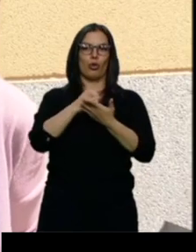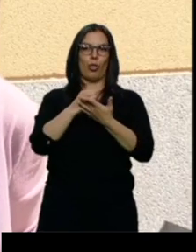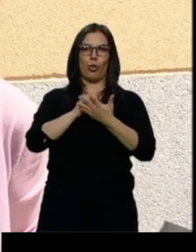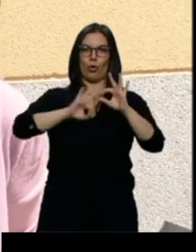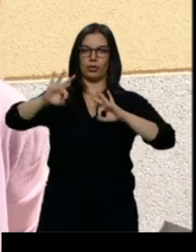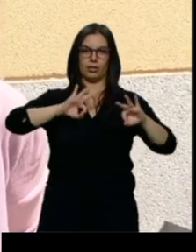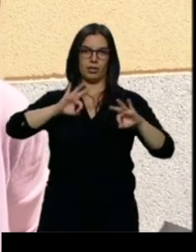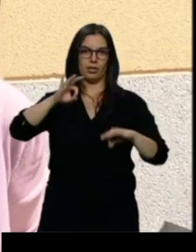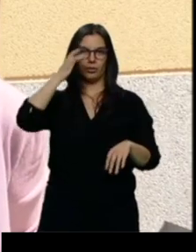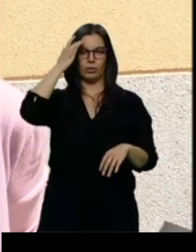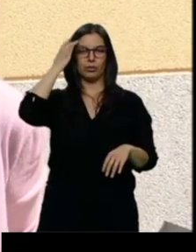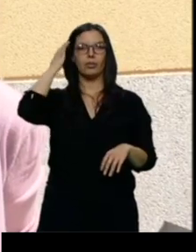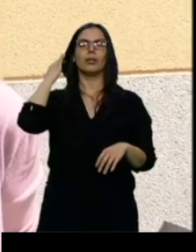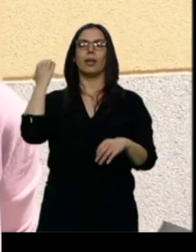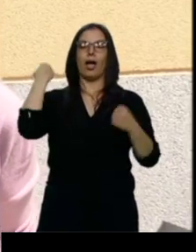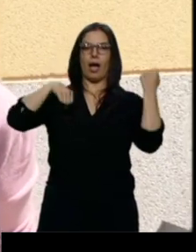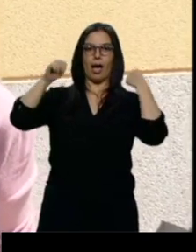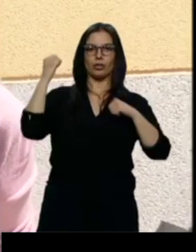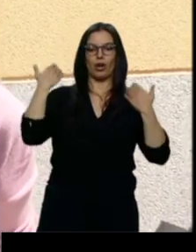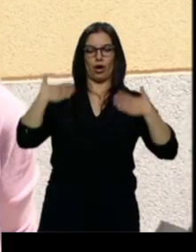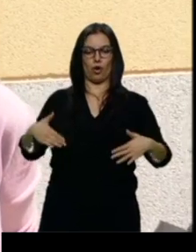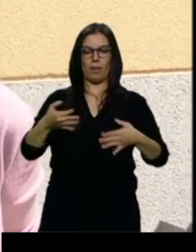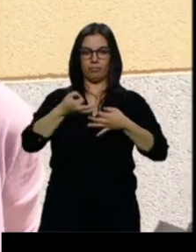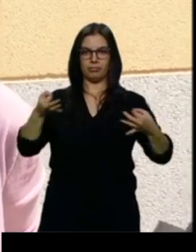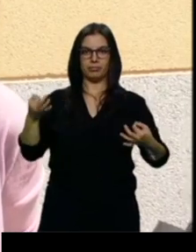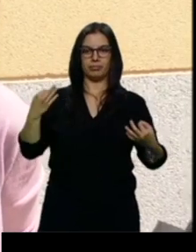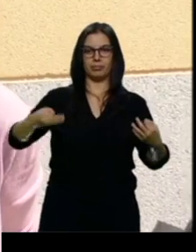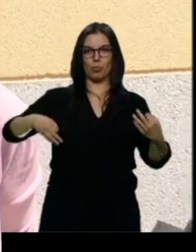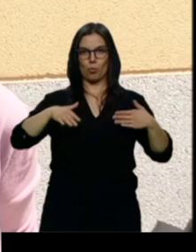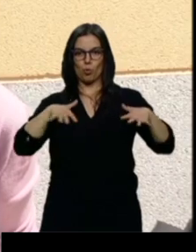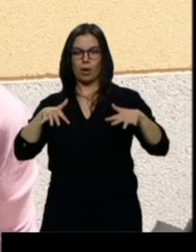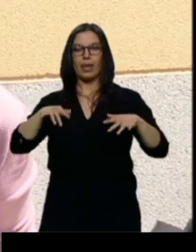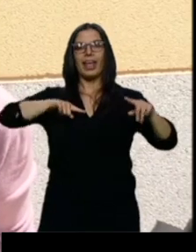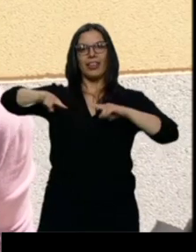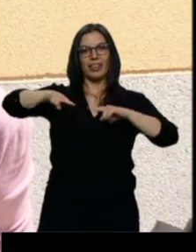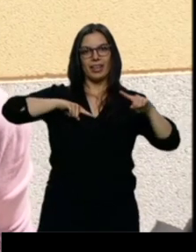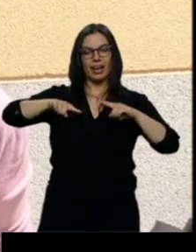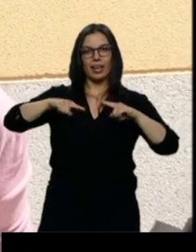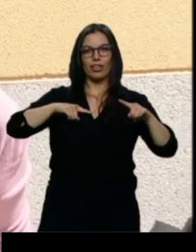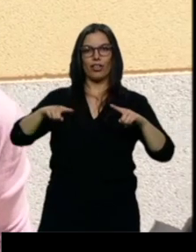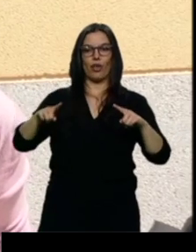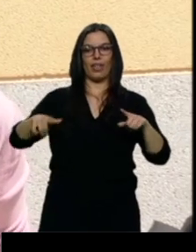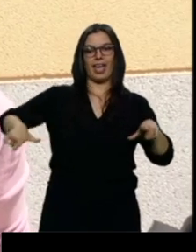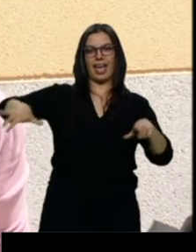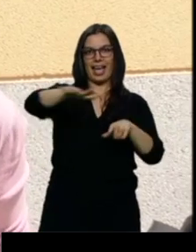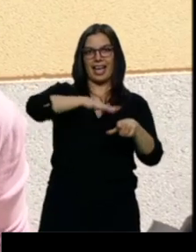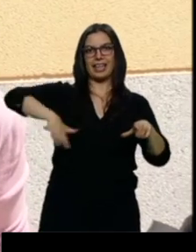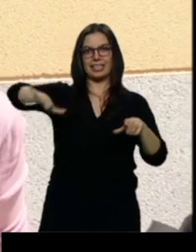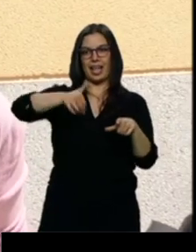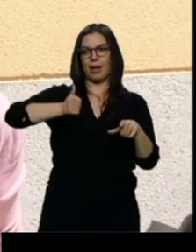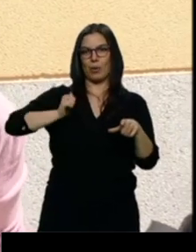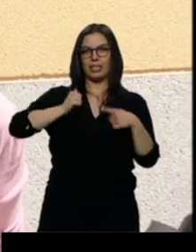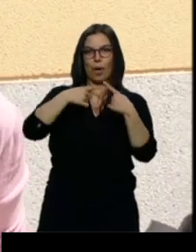Son los actores que saben llevarlo, es la dirección de escena que sabe sacarle partido en el escenario, con la música, con la